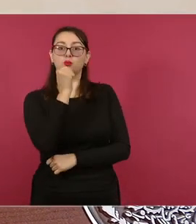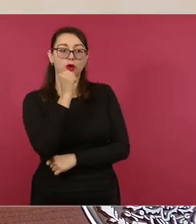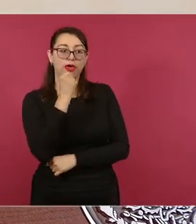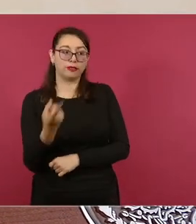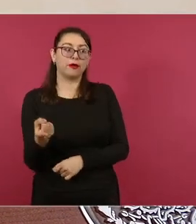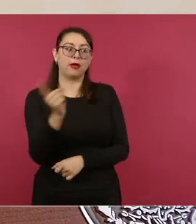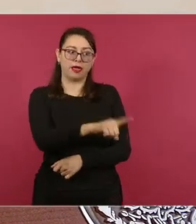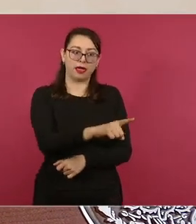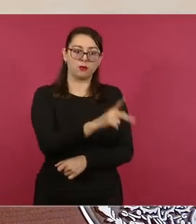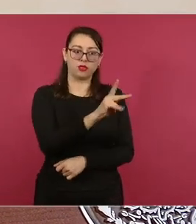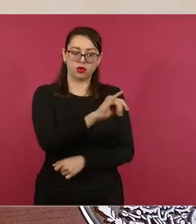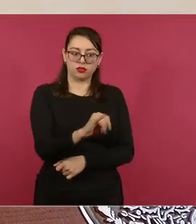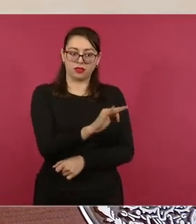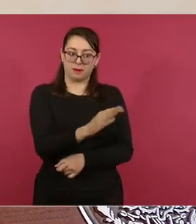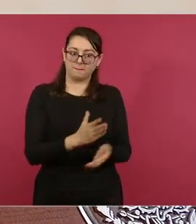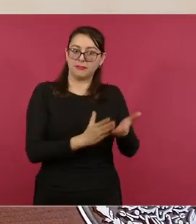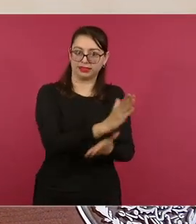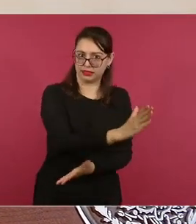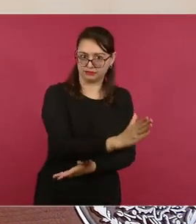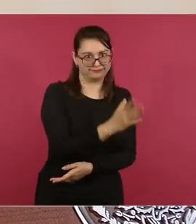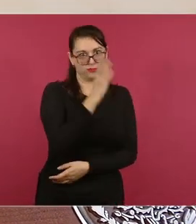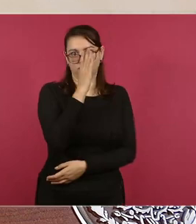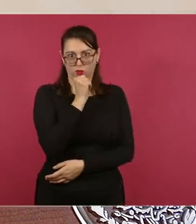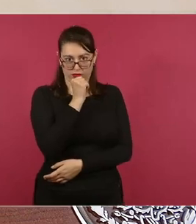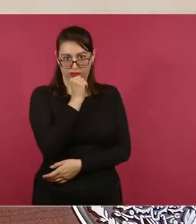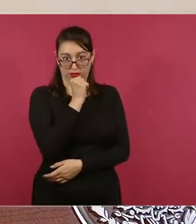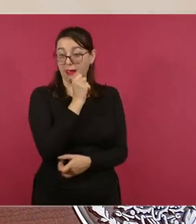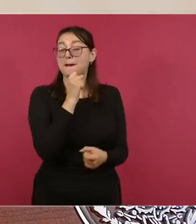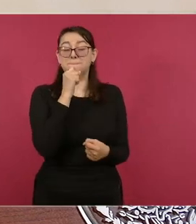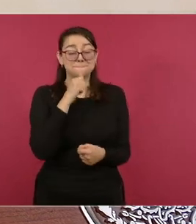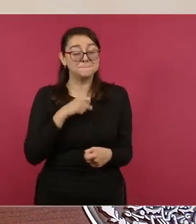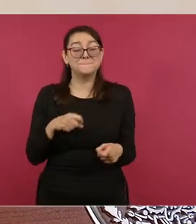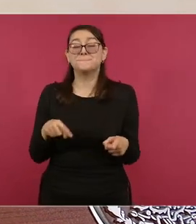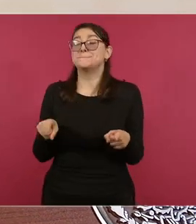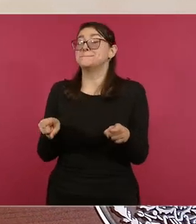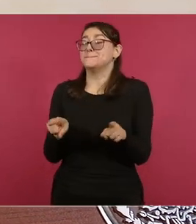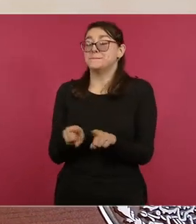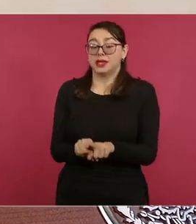de que esos fideicomisos